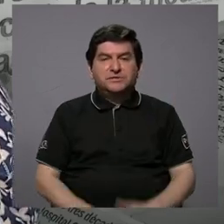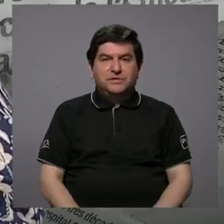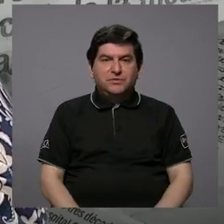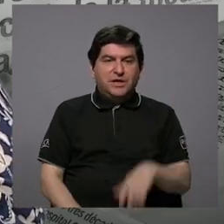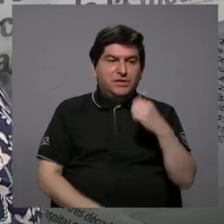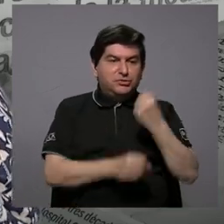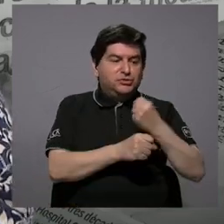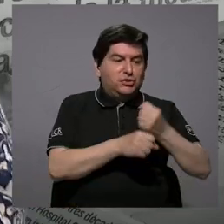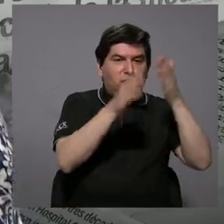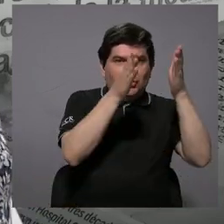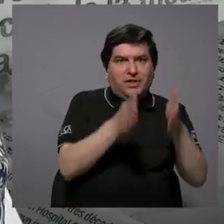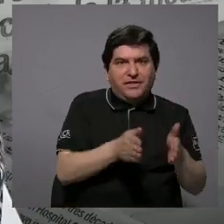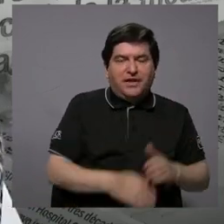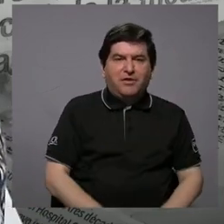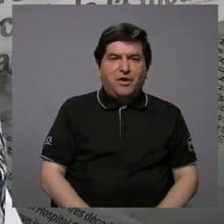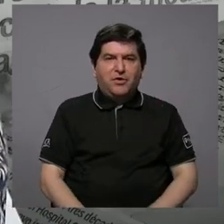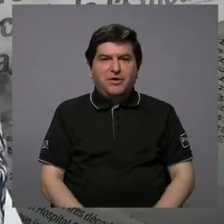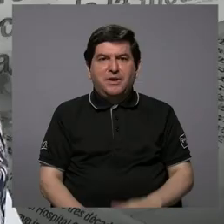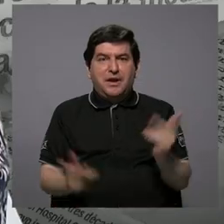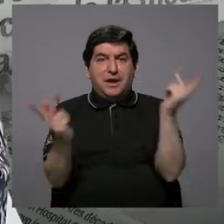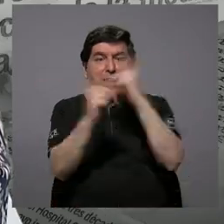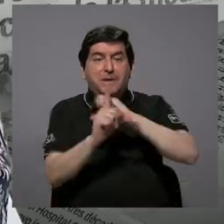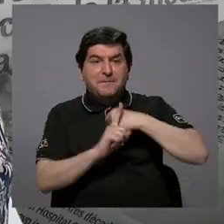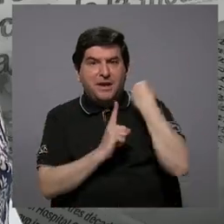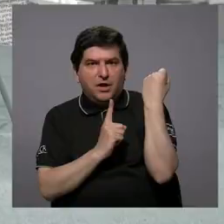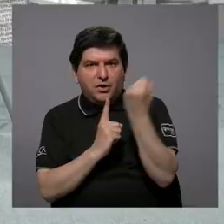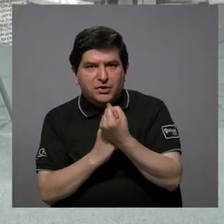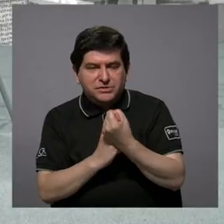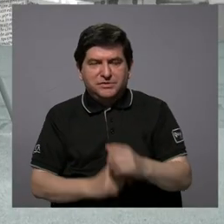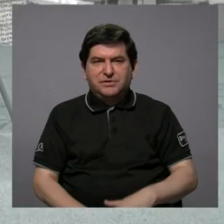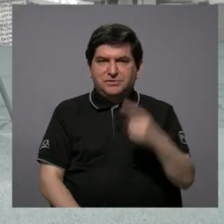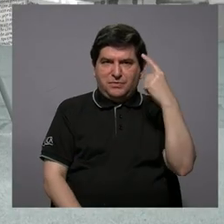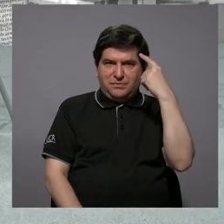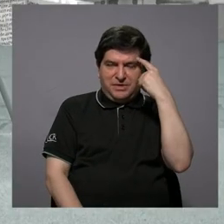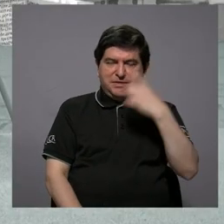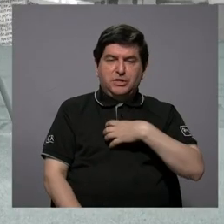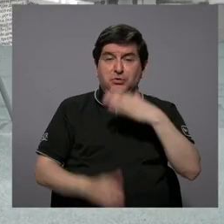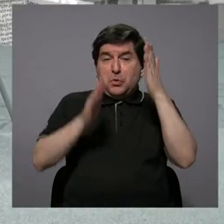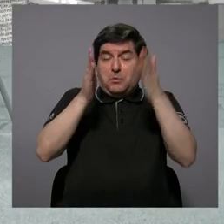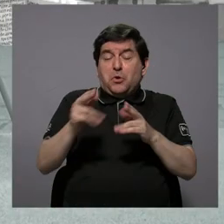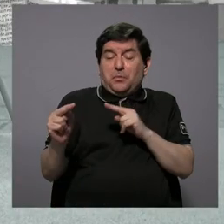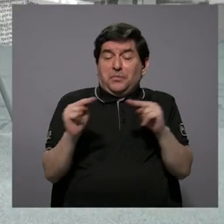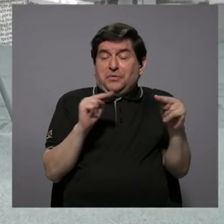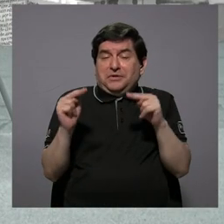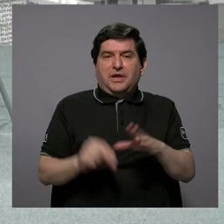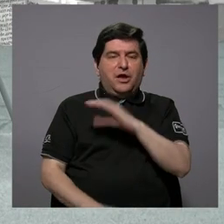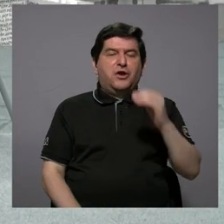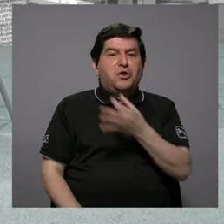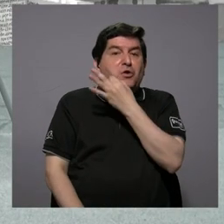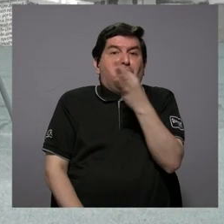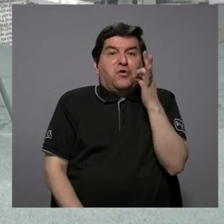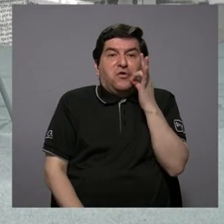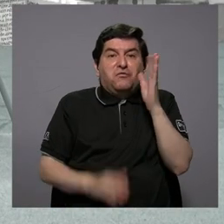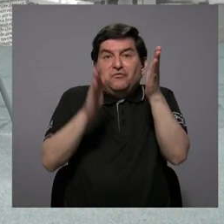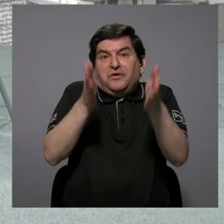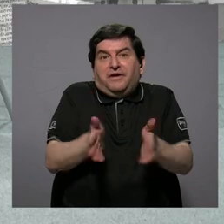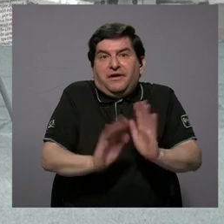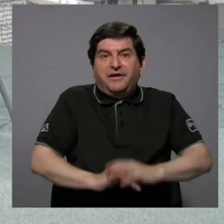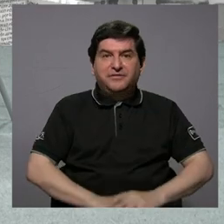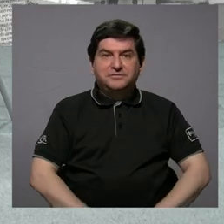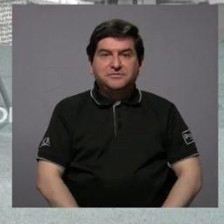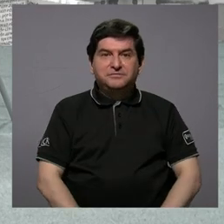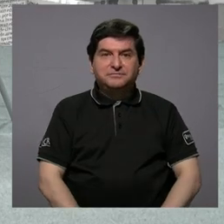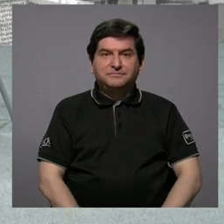trabajadores y empeoraran la situación de los dueños de los negocios o de las fincas. Entonces,